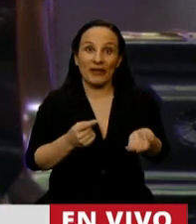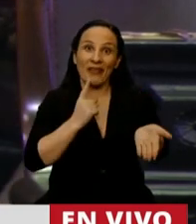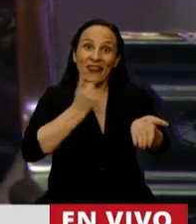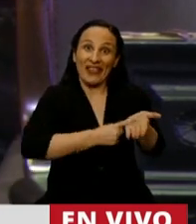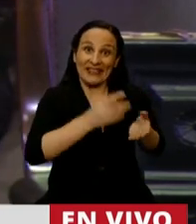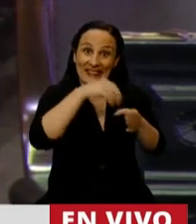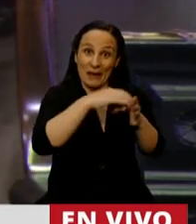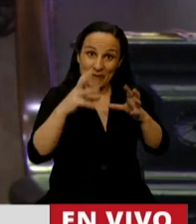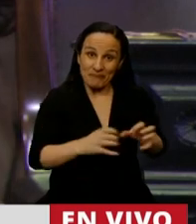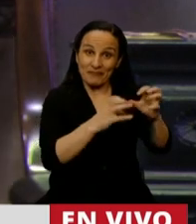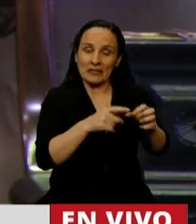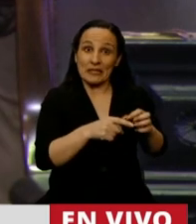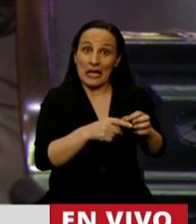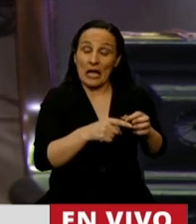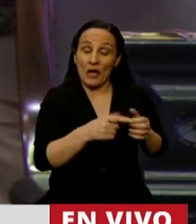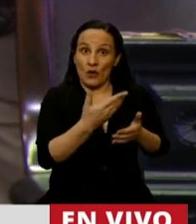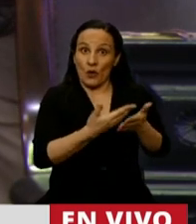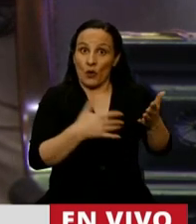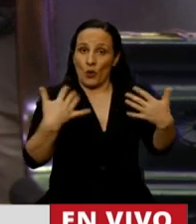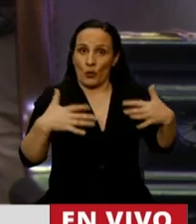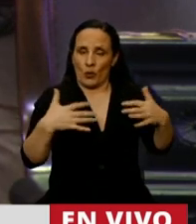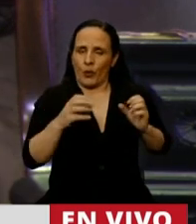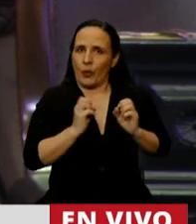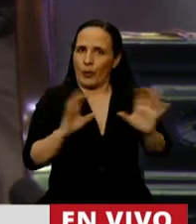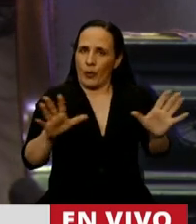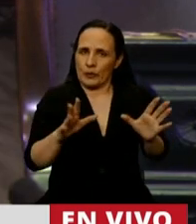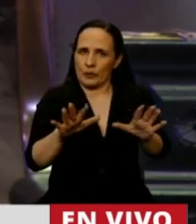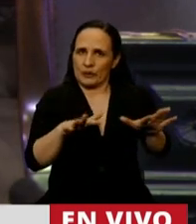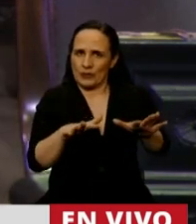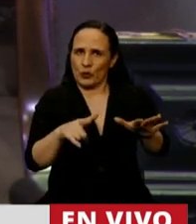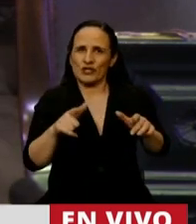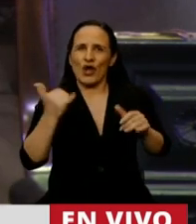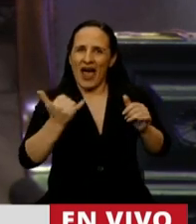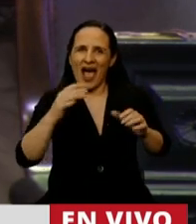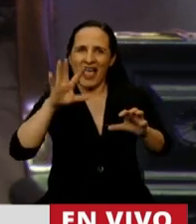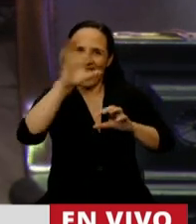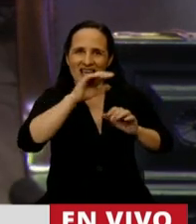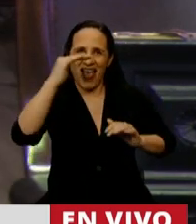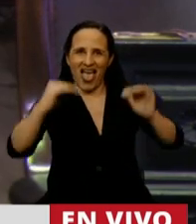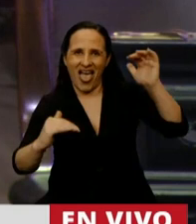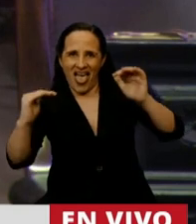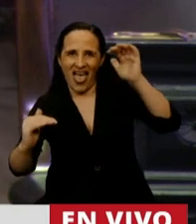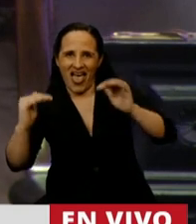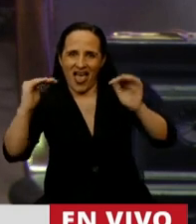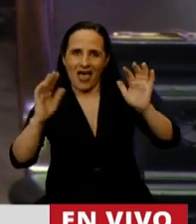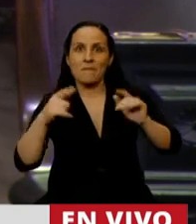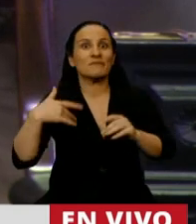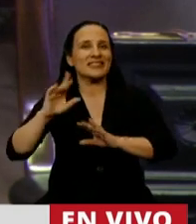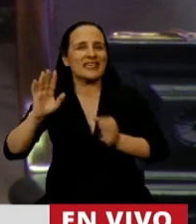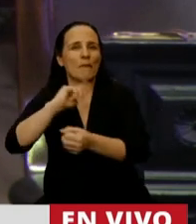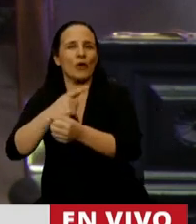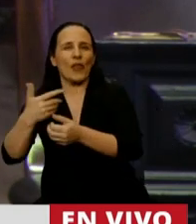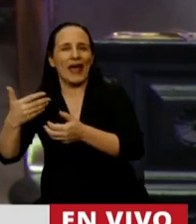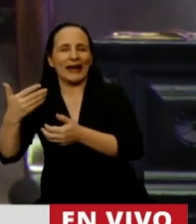tratamiento agrava incluso la desigualdad que de por sí proponía el proyecto de ley que remitió el Poder